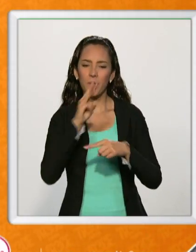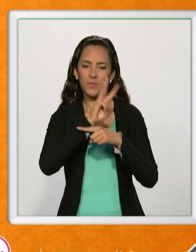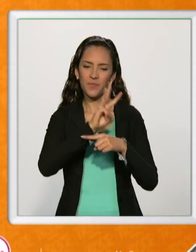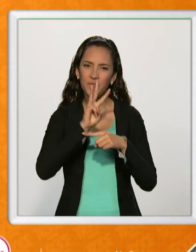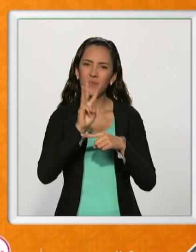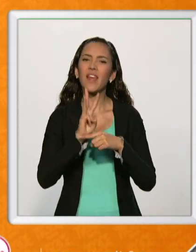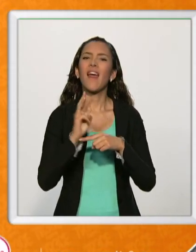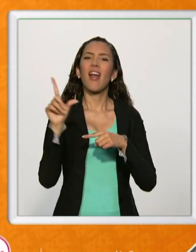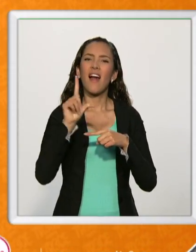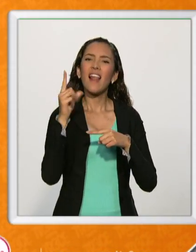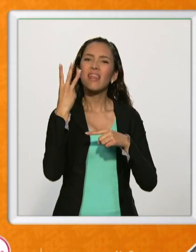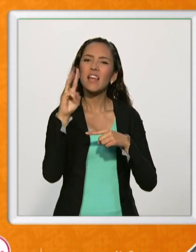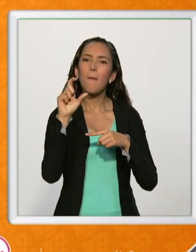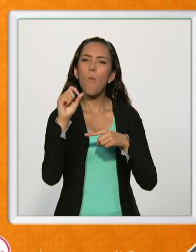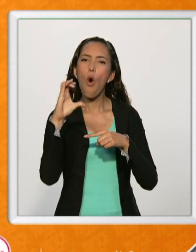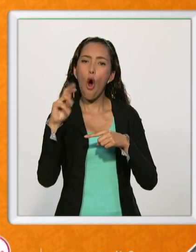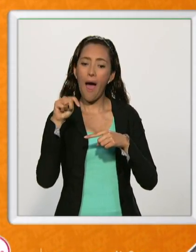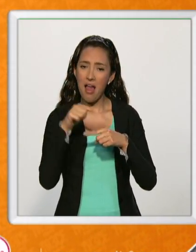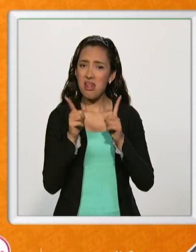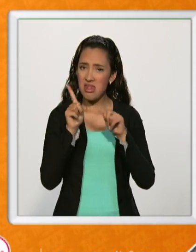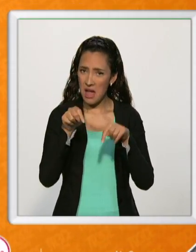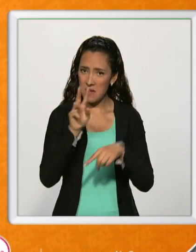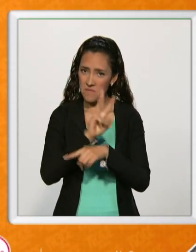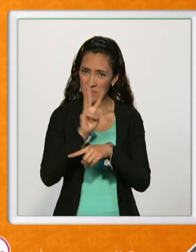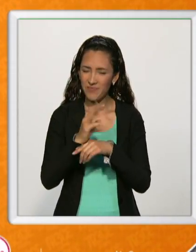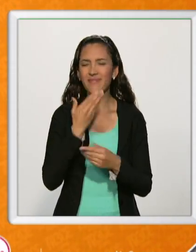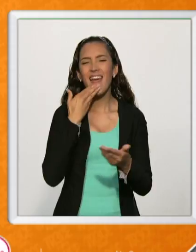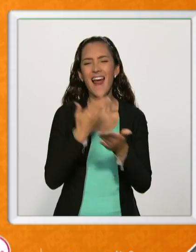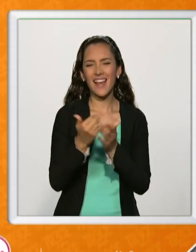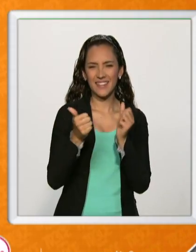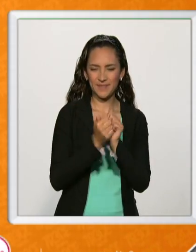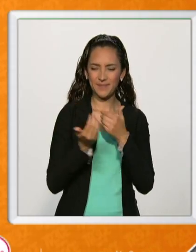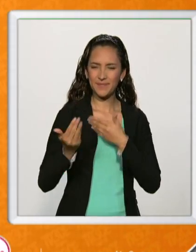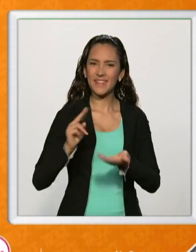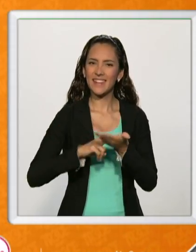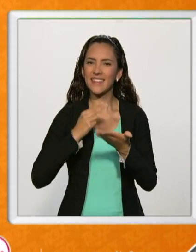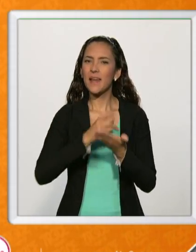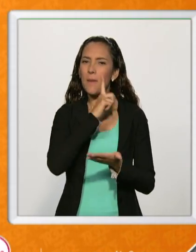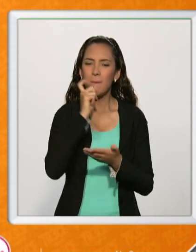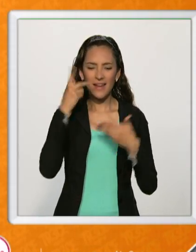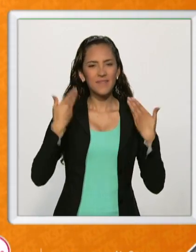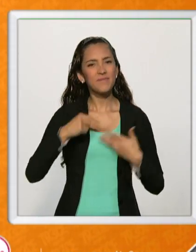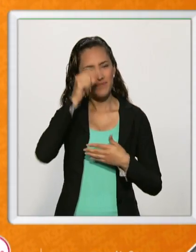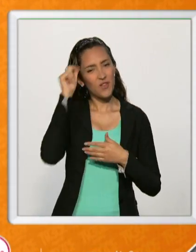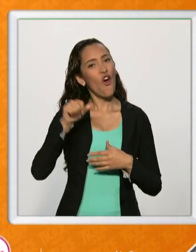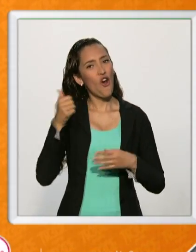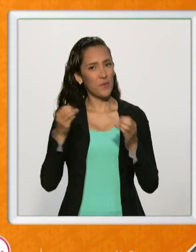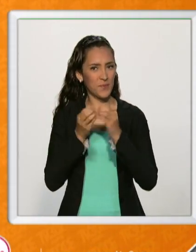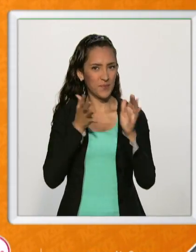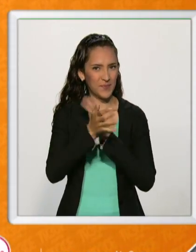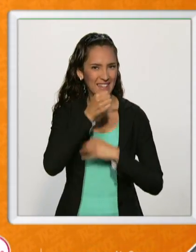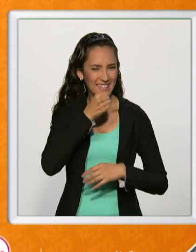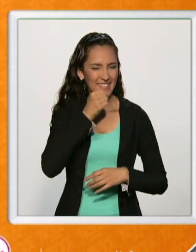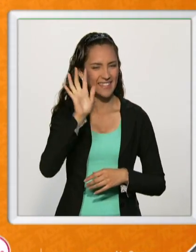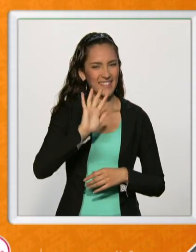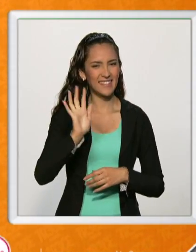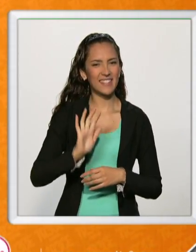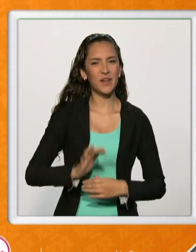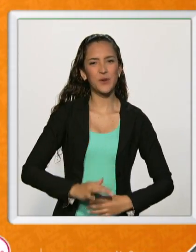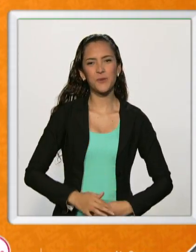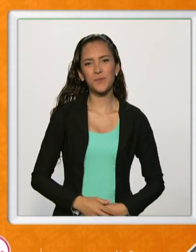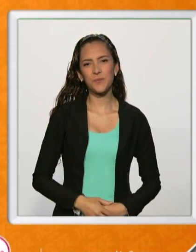.canal13.co Gracias por estar con nosotros. Ella es Mayra. Yo soy López y en cualquier momento más 13 News. Chao.